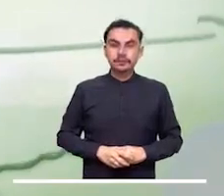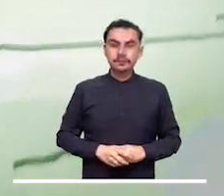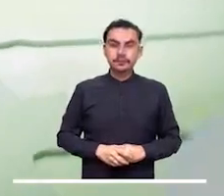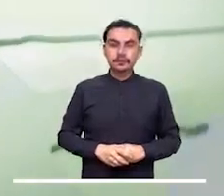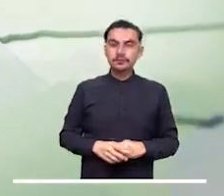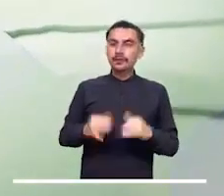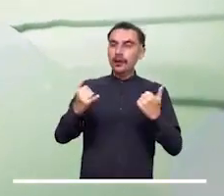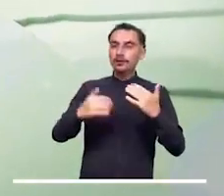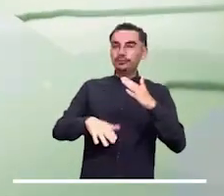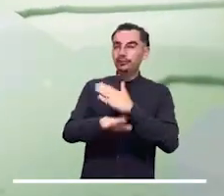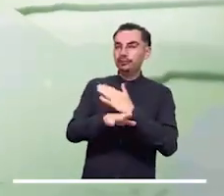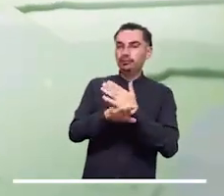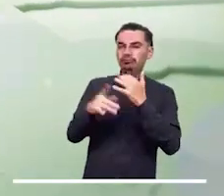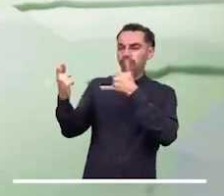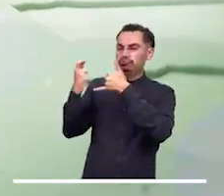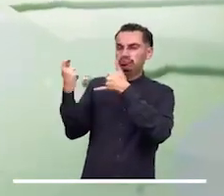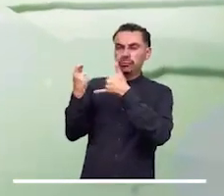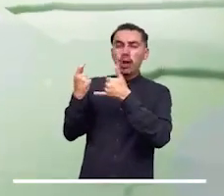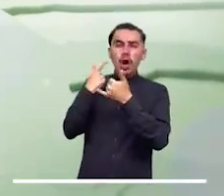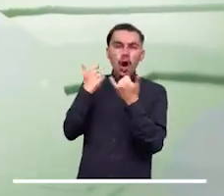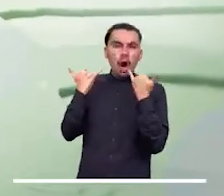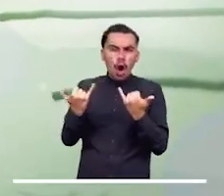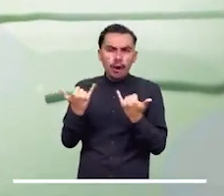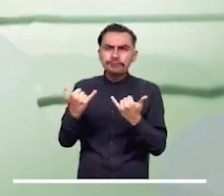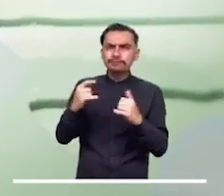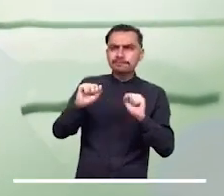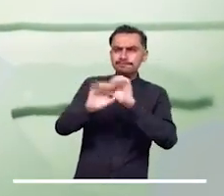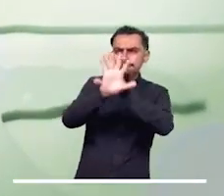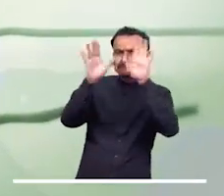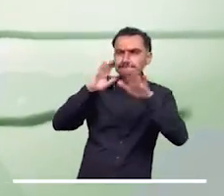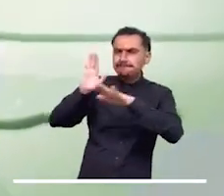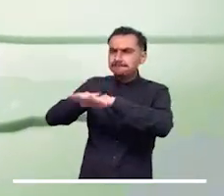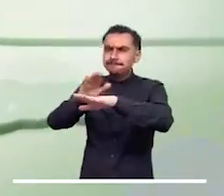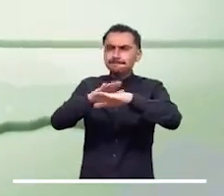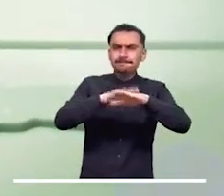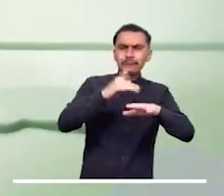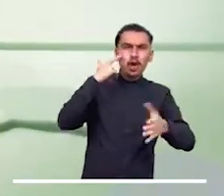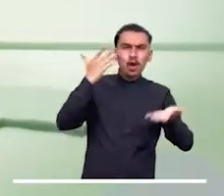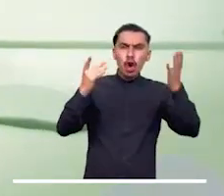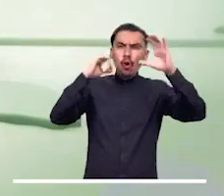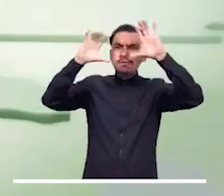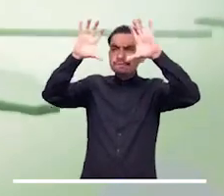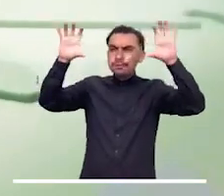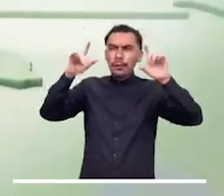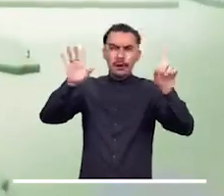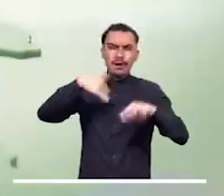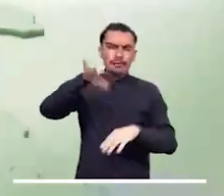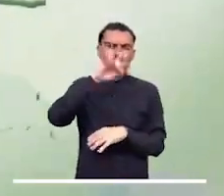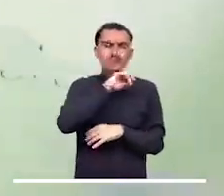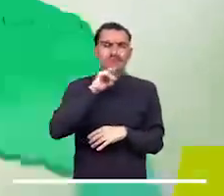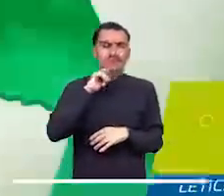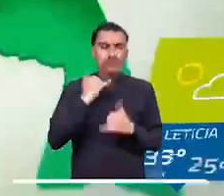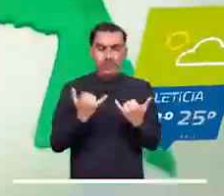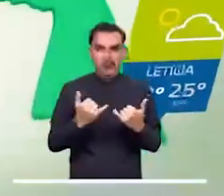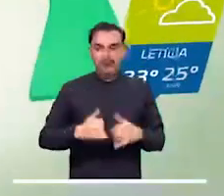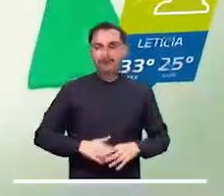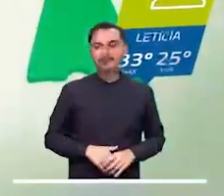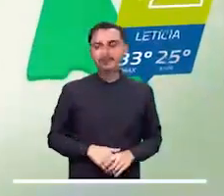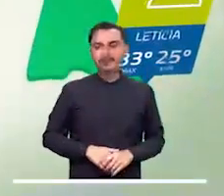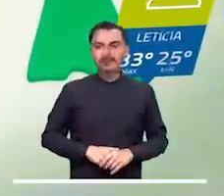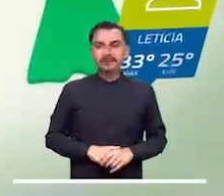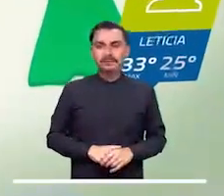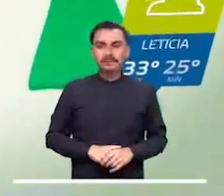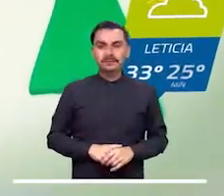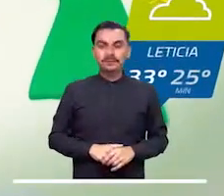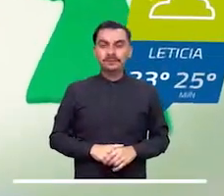La mayor nubosidad de los llanos se focalizaría en Bichada, oriente de Arauca y zonas puntuales o aisladas del oriente y